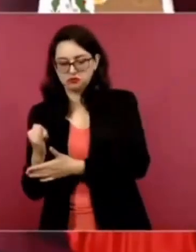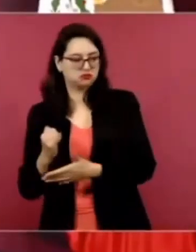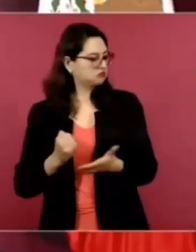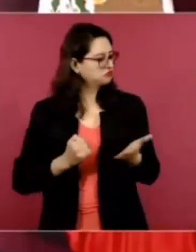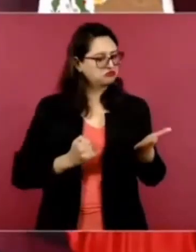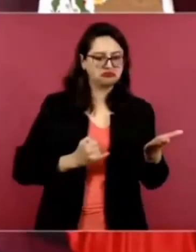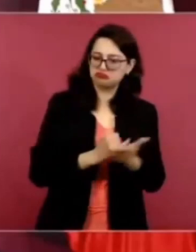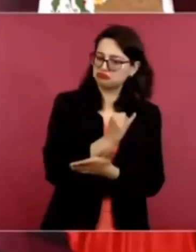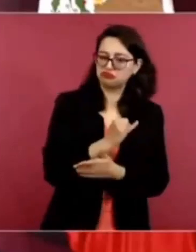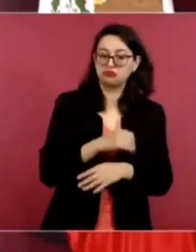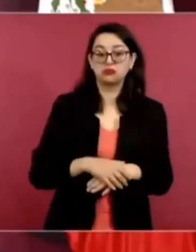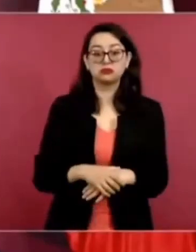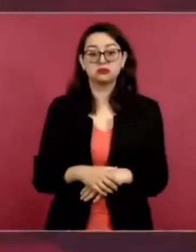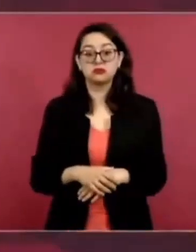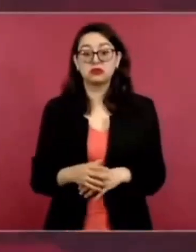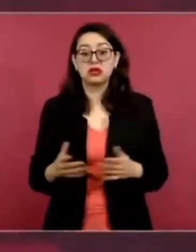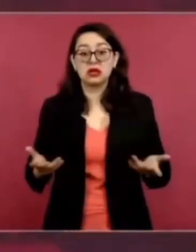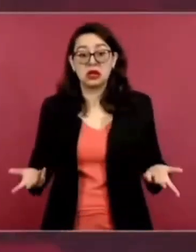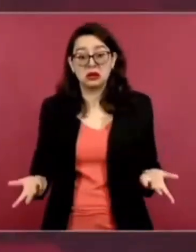gelatinoso.